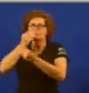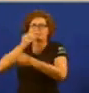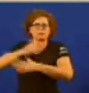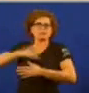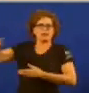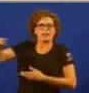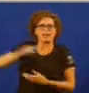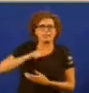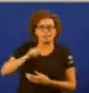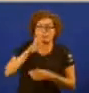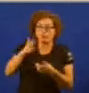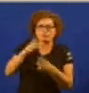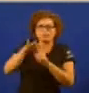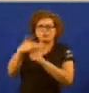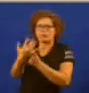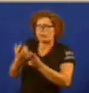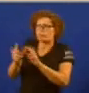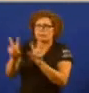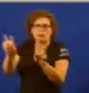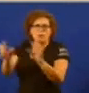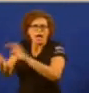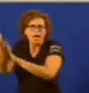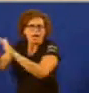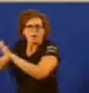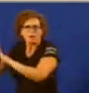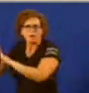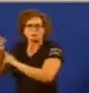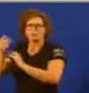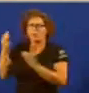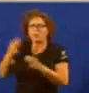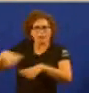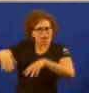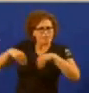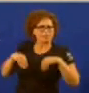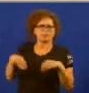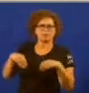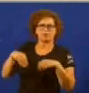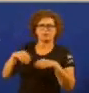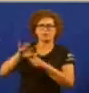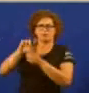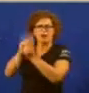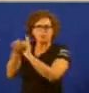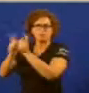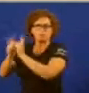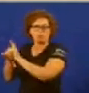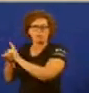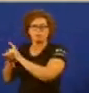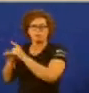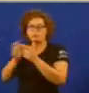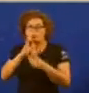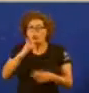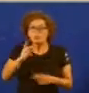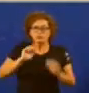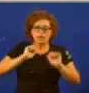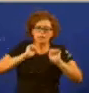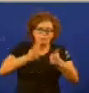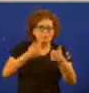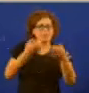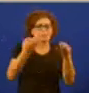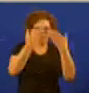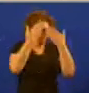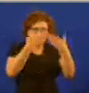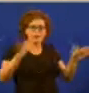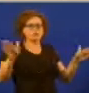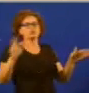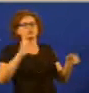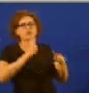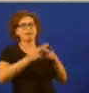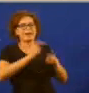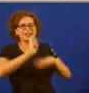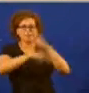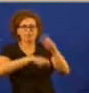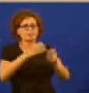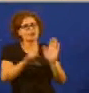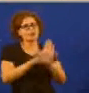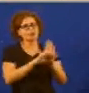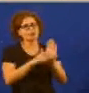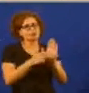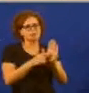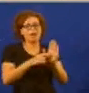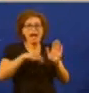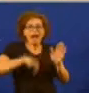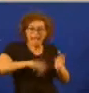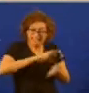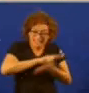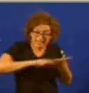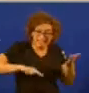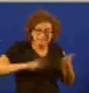porque hai disfuncións que arranxar e realidades que aceptar por eso é preciso abrirse a reforma constitucional e en Galicia a